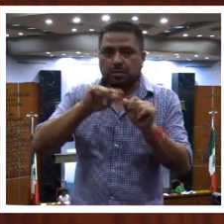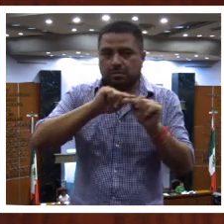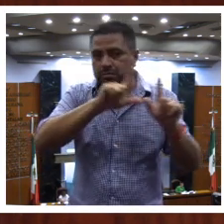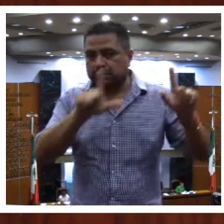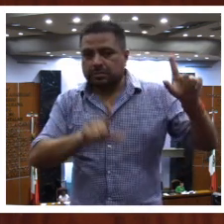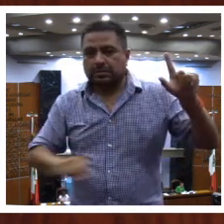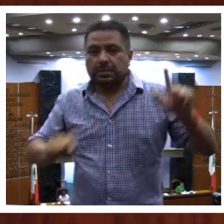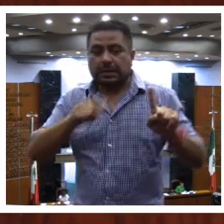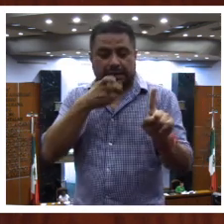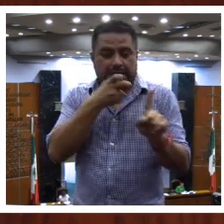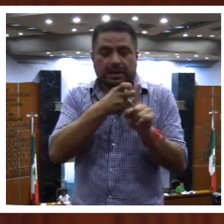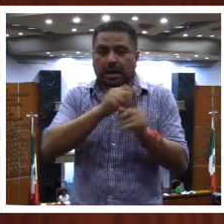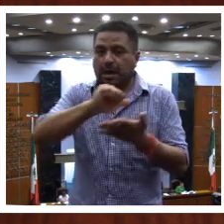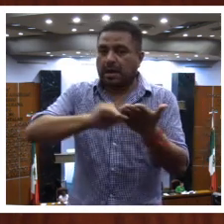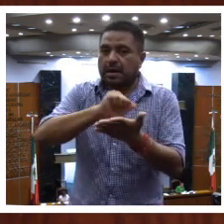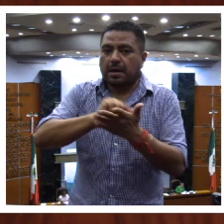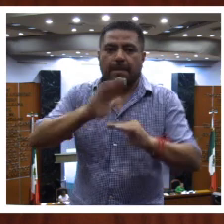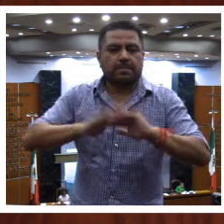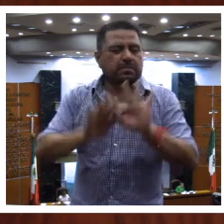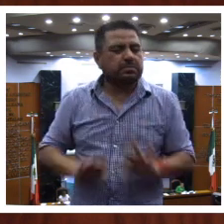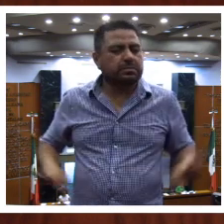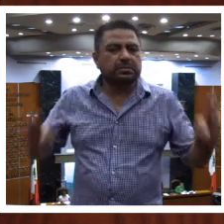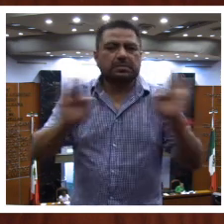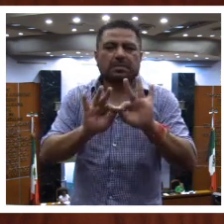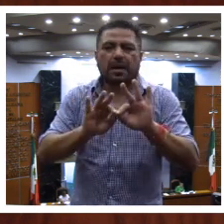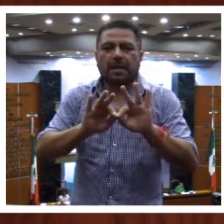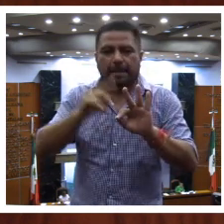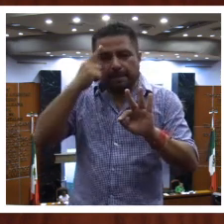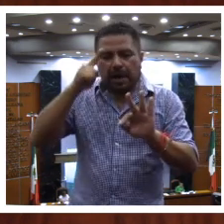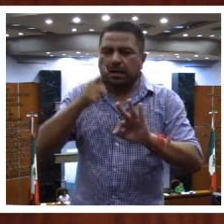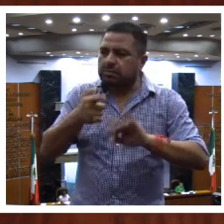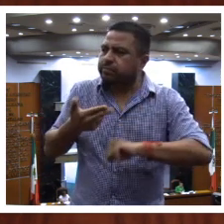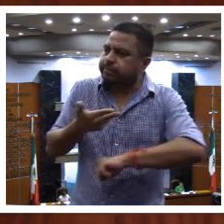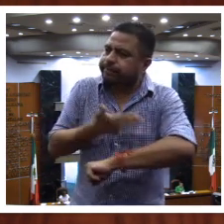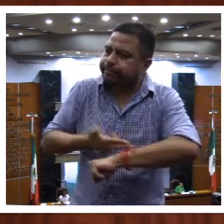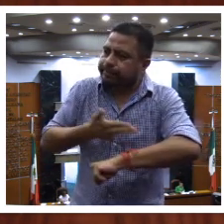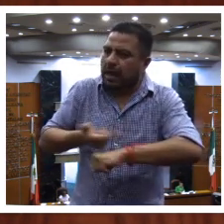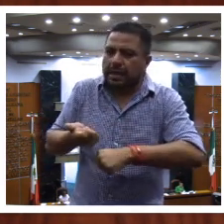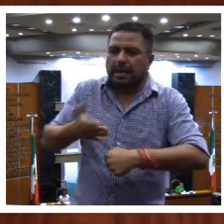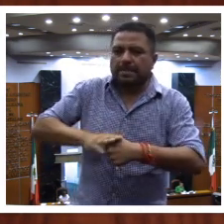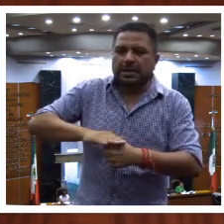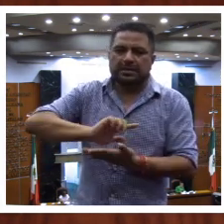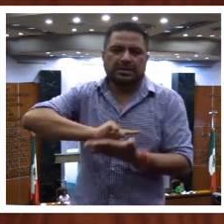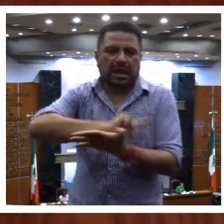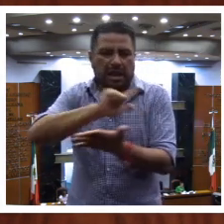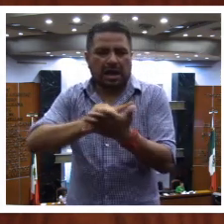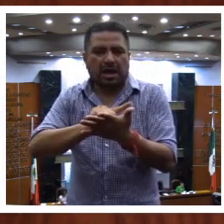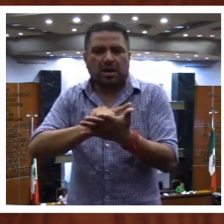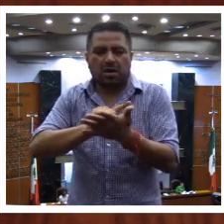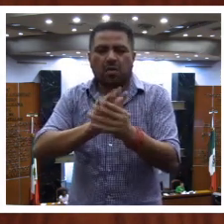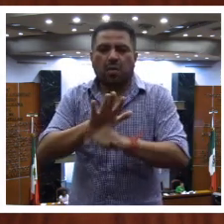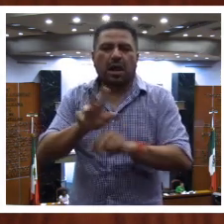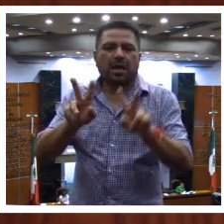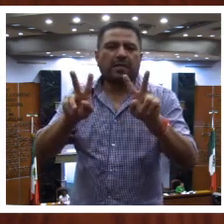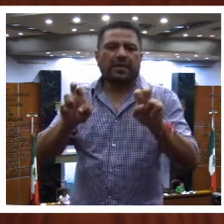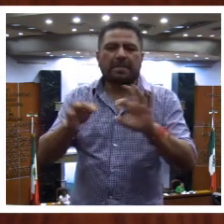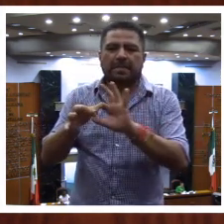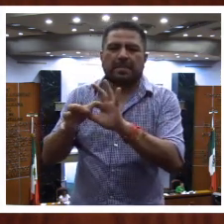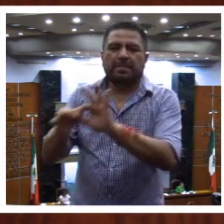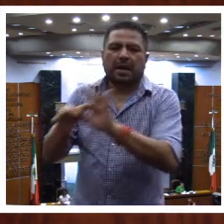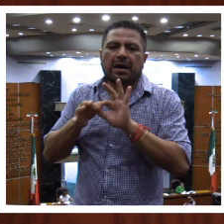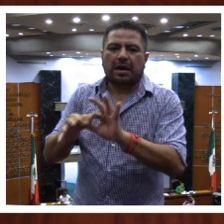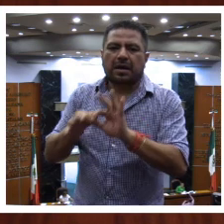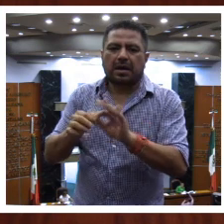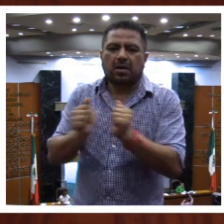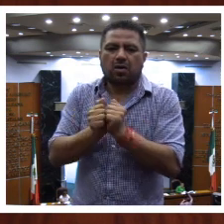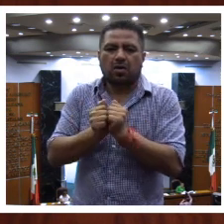Estas actas son fundamentales para la gestión administrativa y legal de los asuntos relacionados